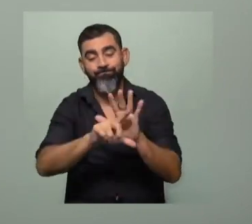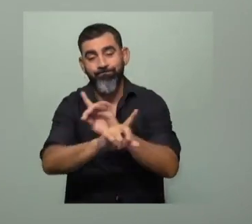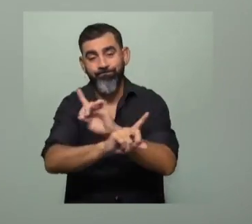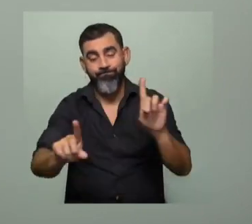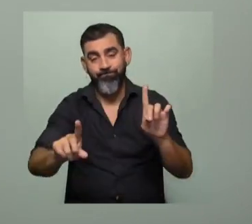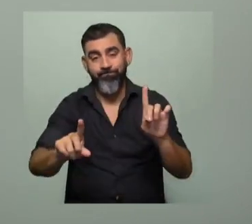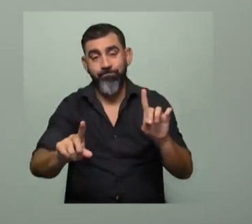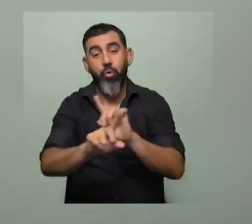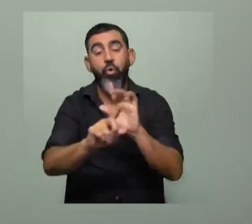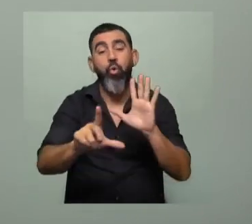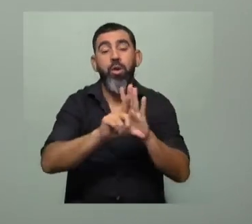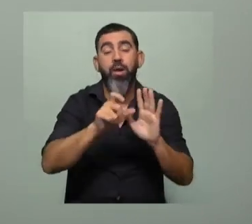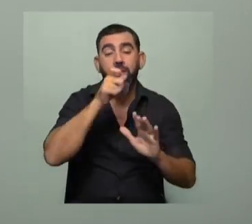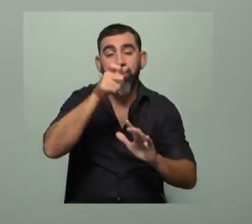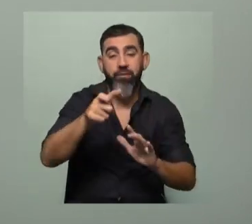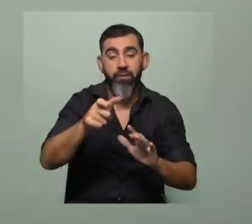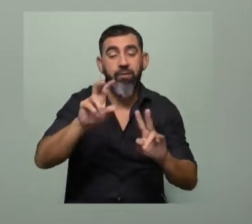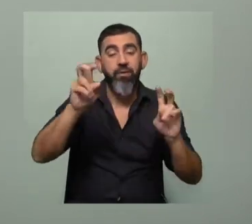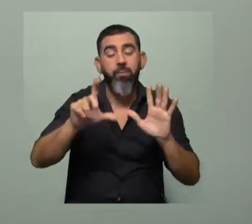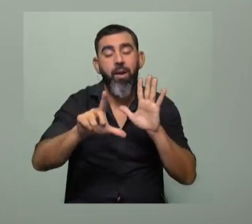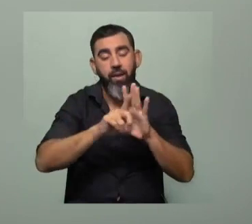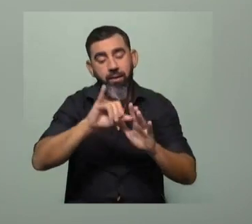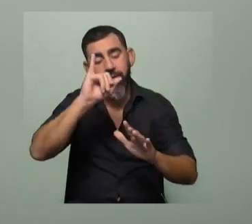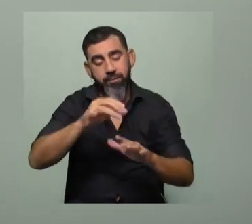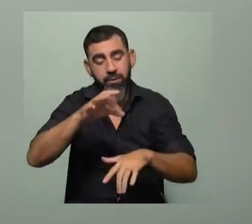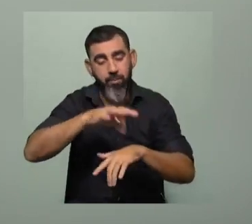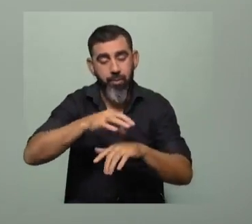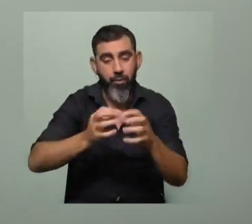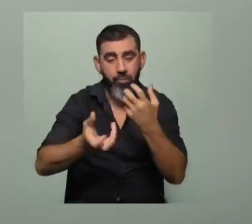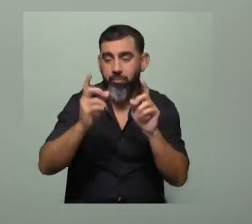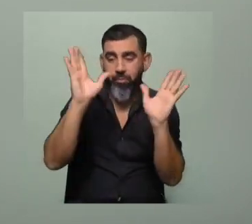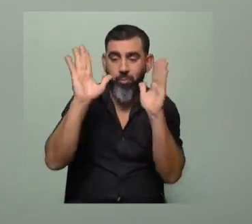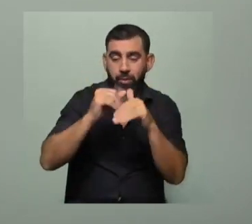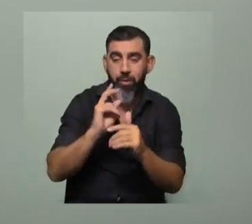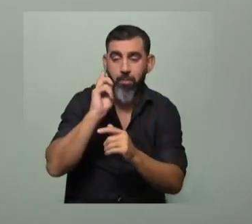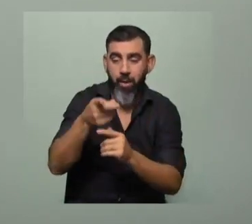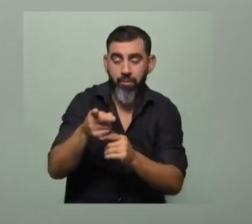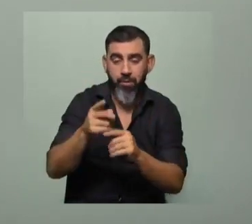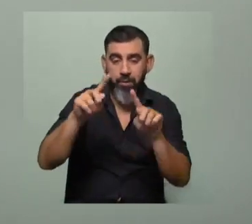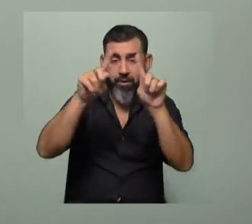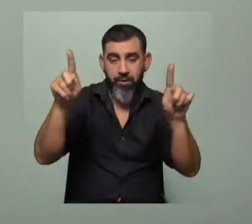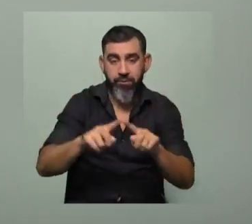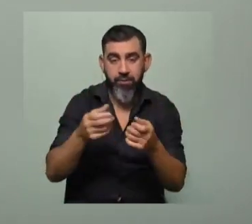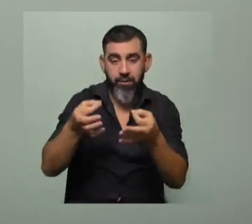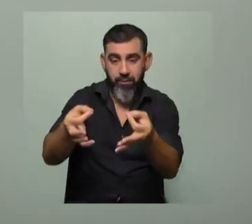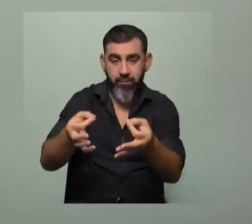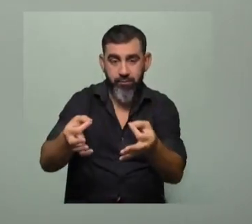Ilegal significa, más allá de la parte legal, de que el médico veterinario no puede recetar un producto ilegal, es que